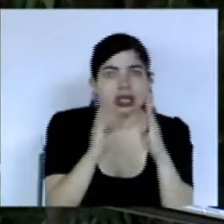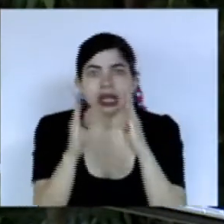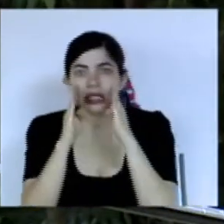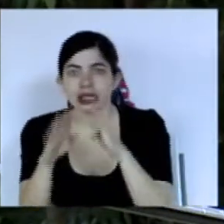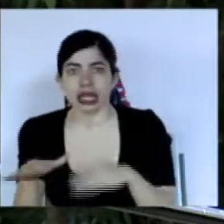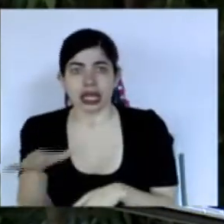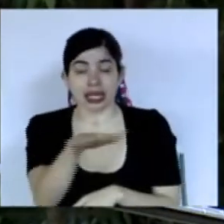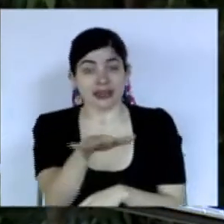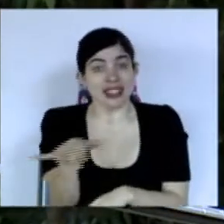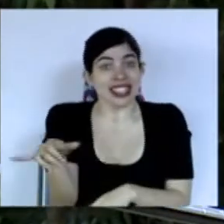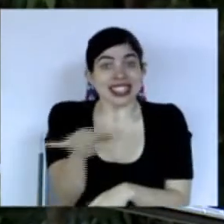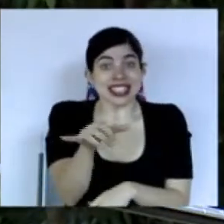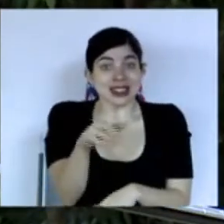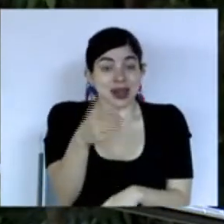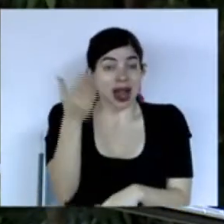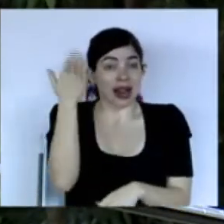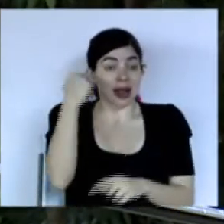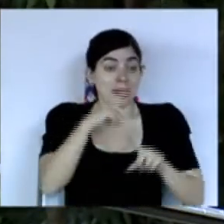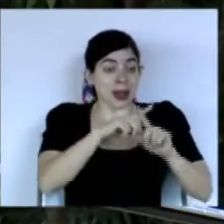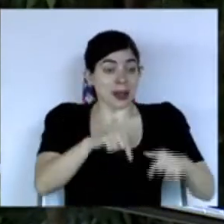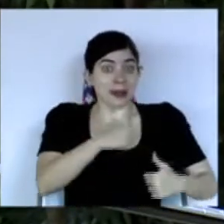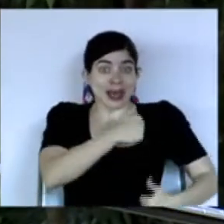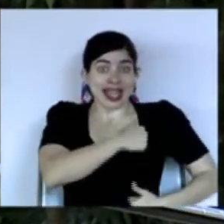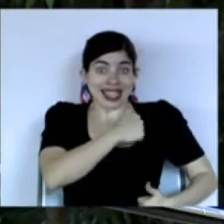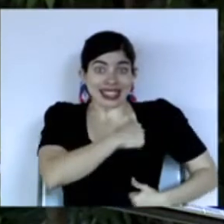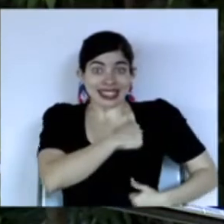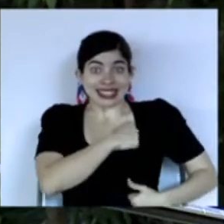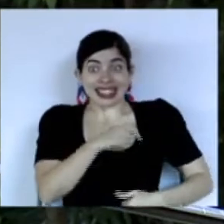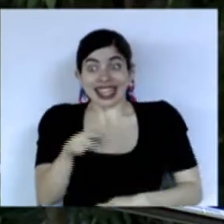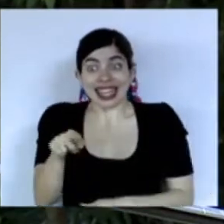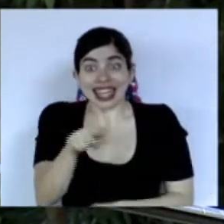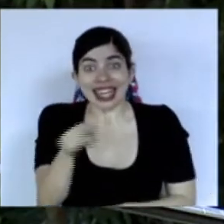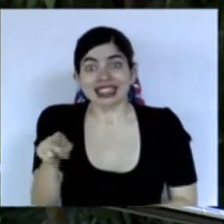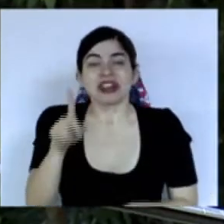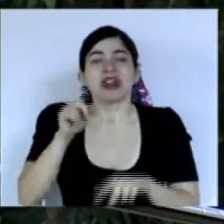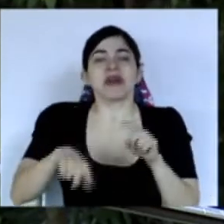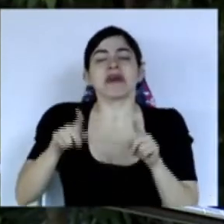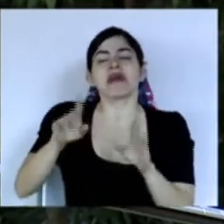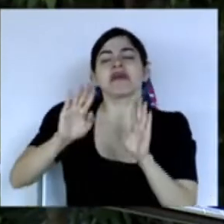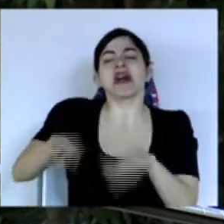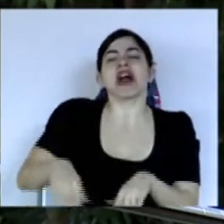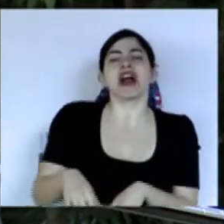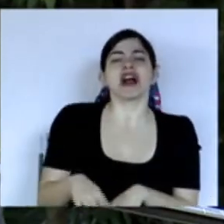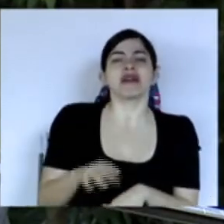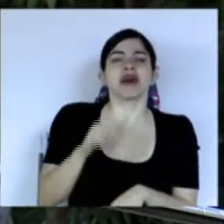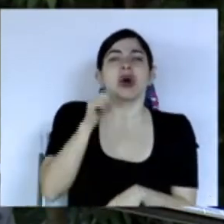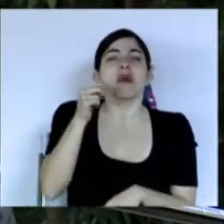que igual que la abolición del ejército no las podemos dar por sentadas